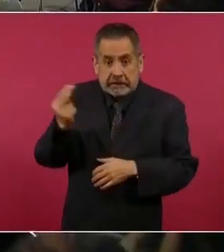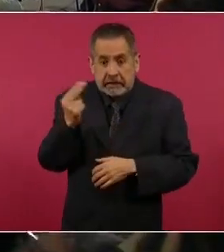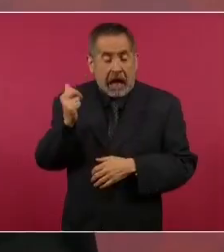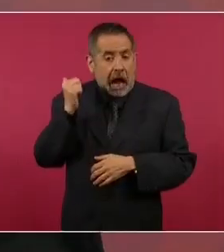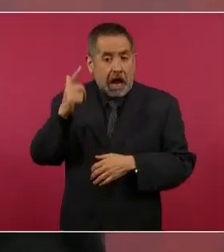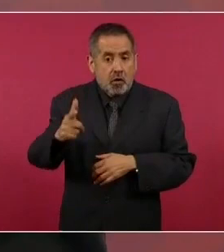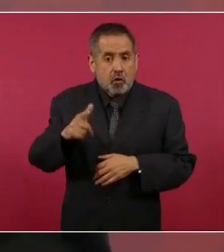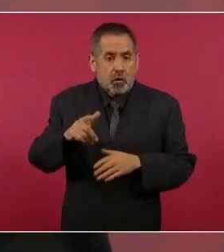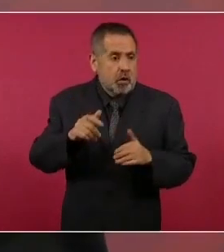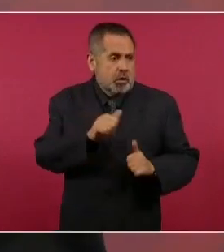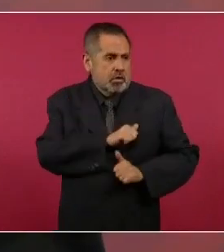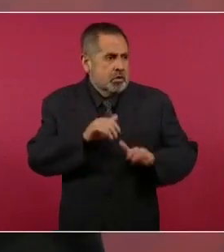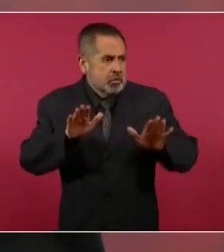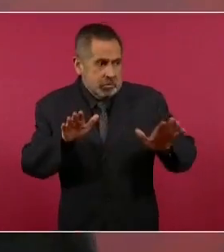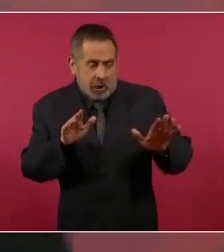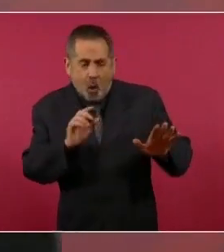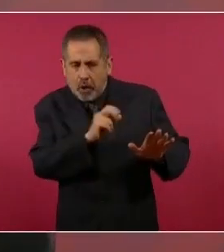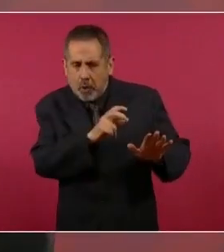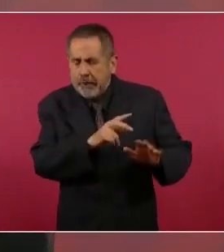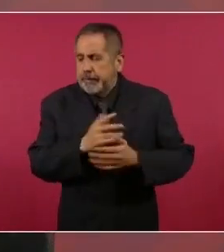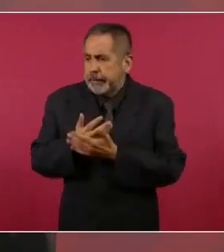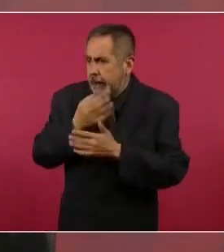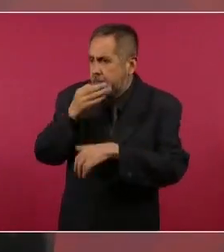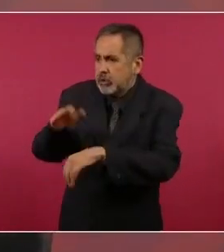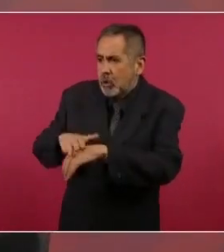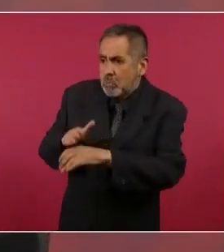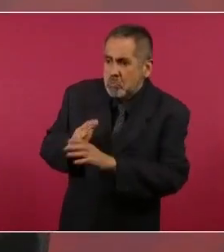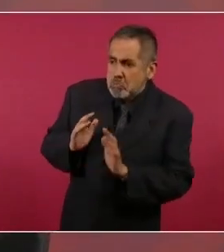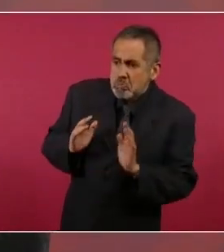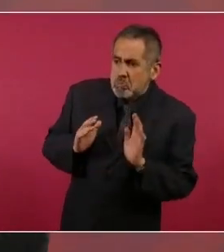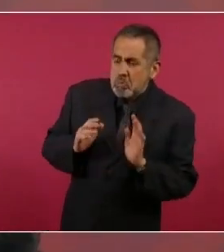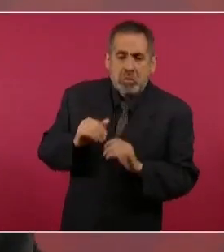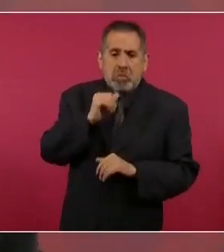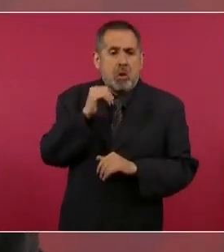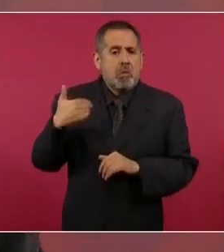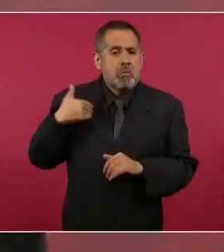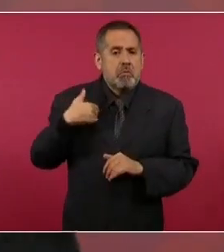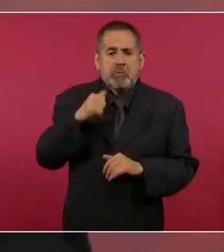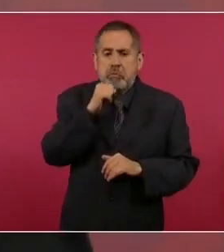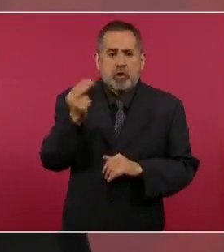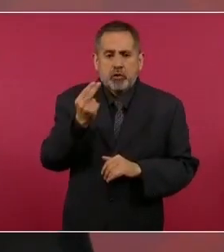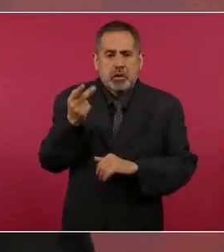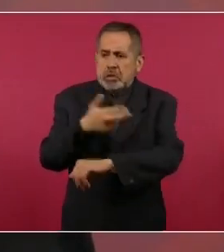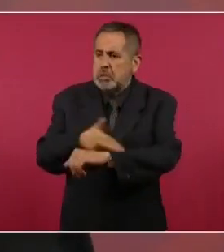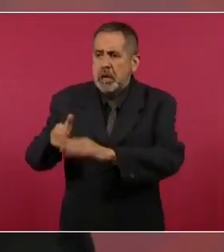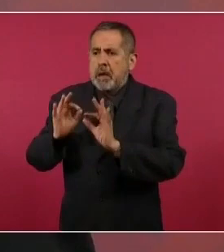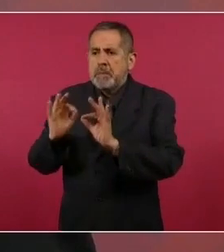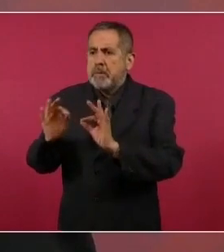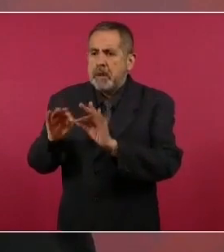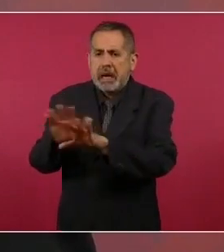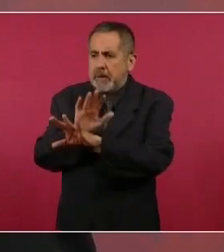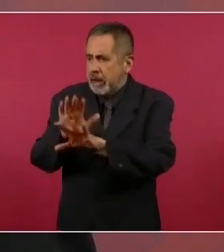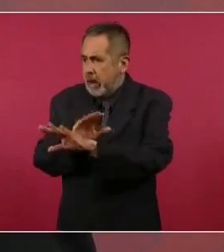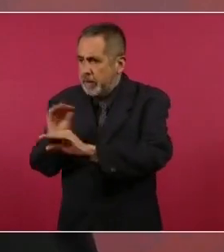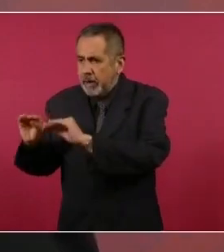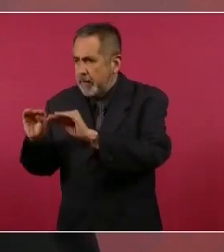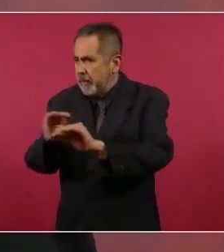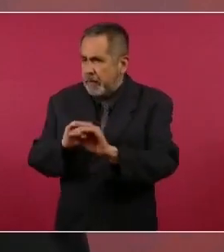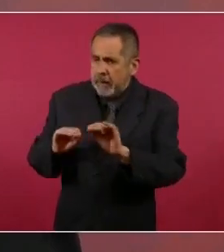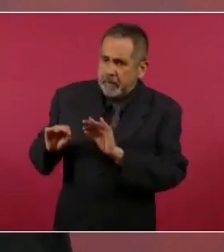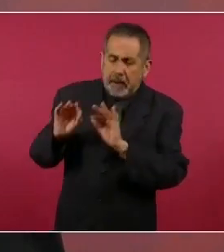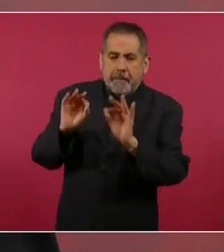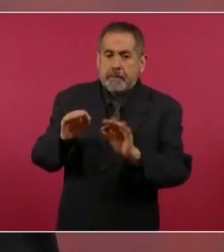movilizaría algún apoyo de la Fuerza Aérea. Hasta este momento no ha sido indispensable, porque estamos teniendo éxito en mover a todas estas personas.